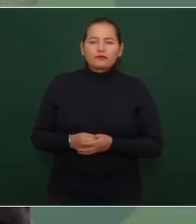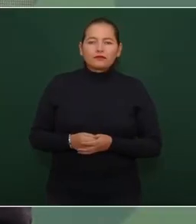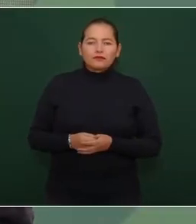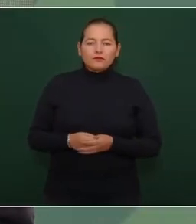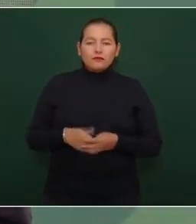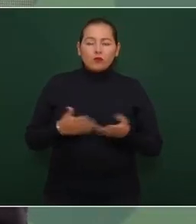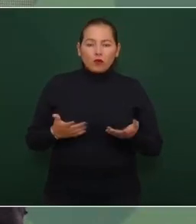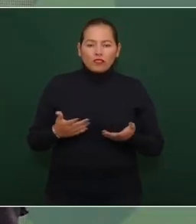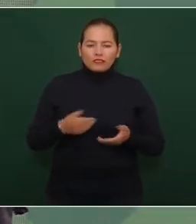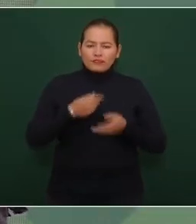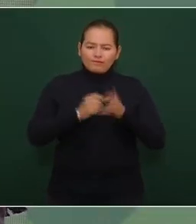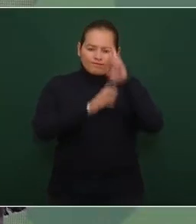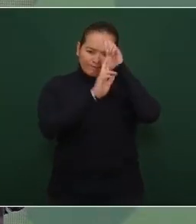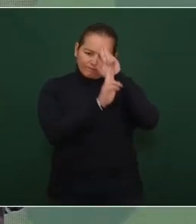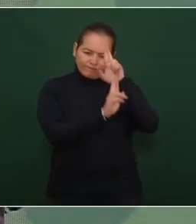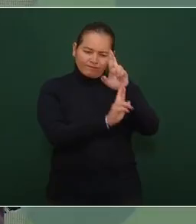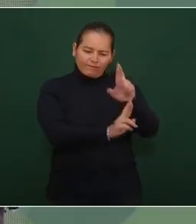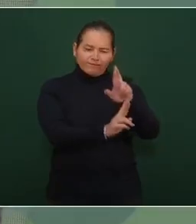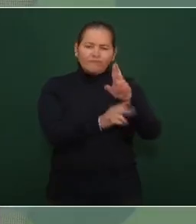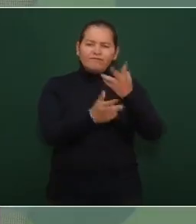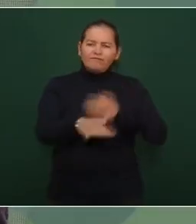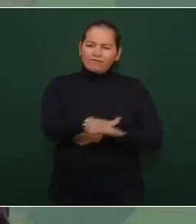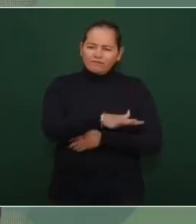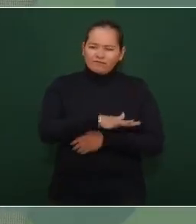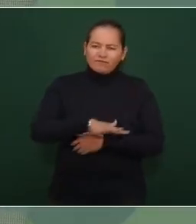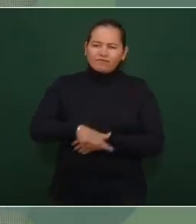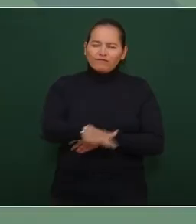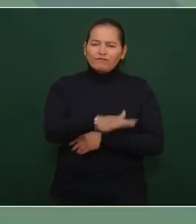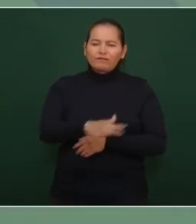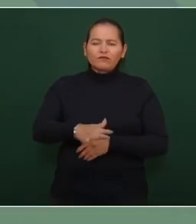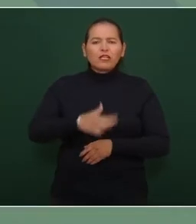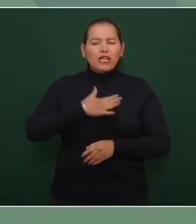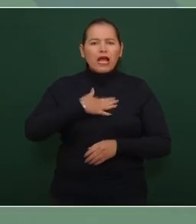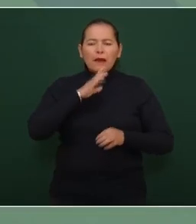respetar al pueblo les va a ir mejor